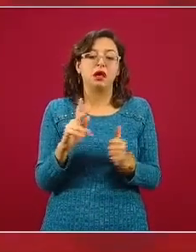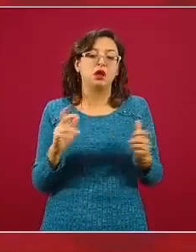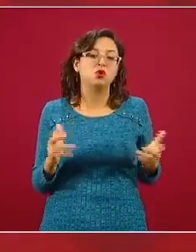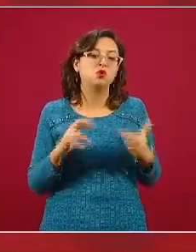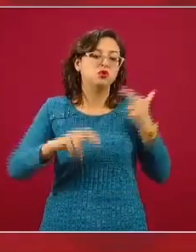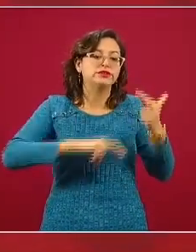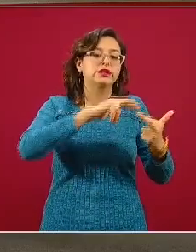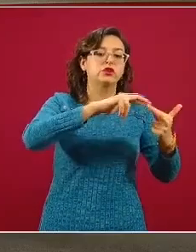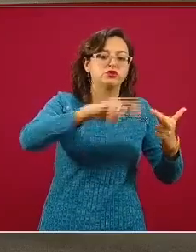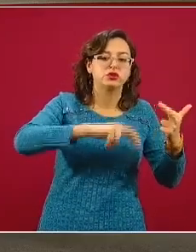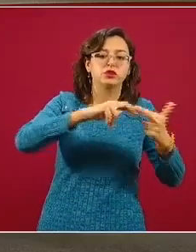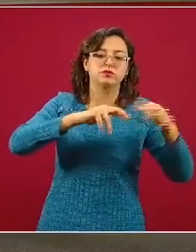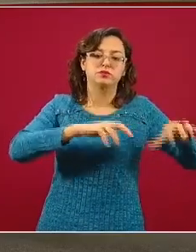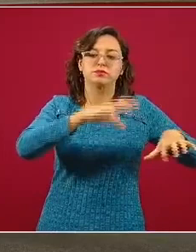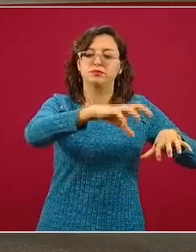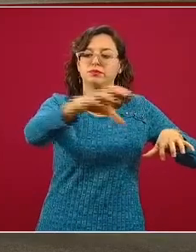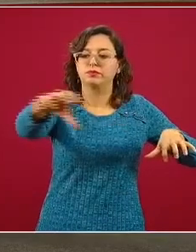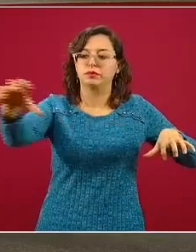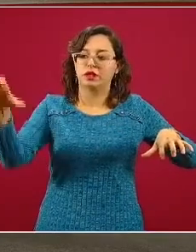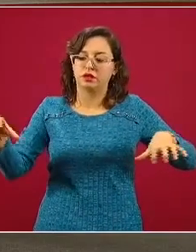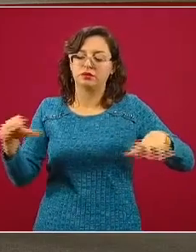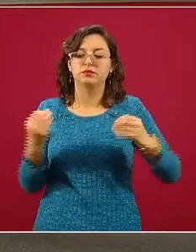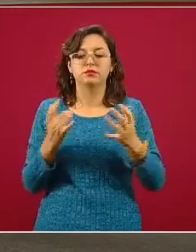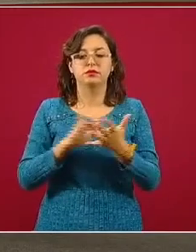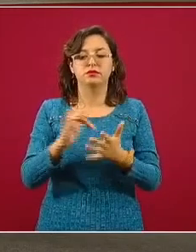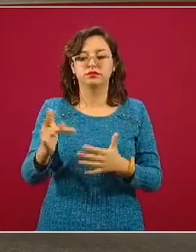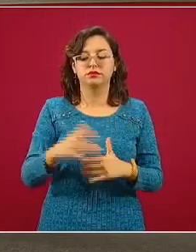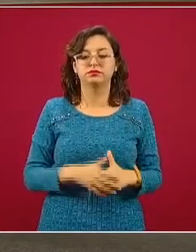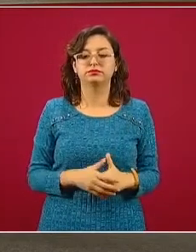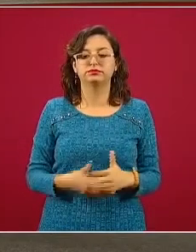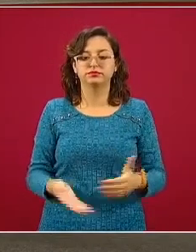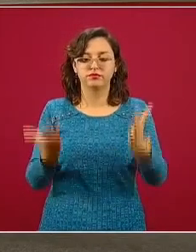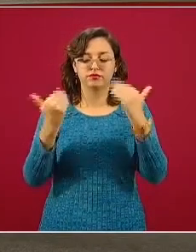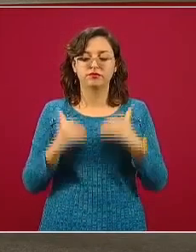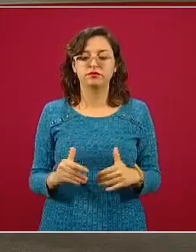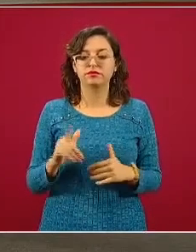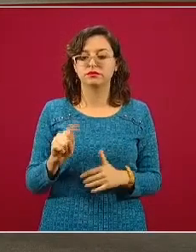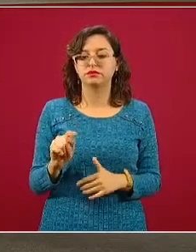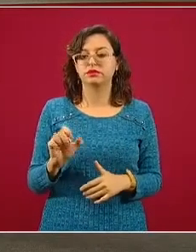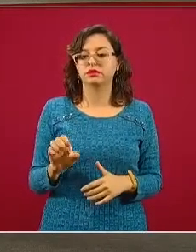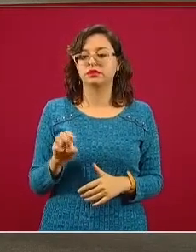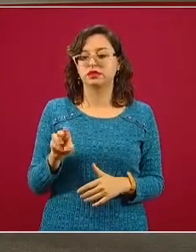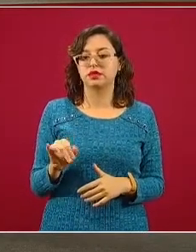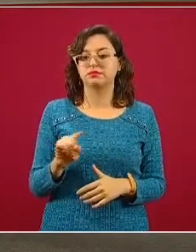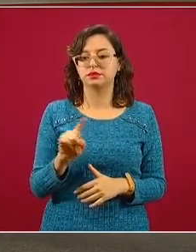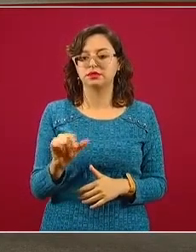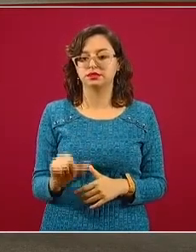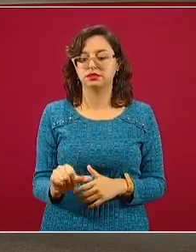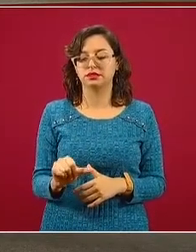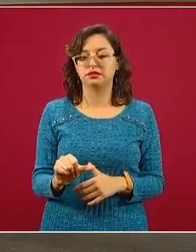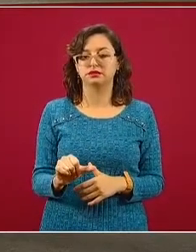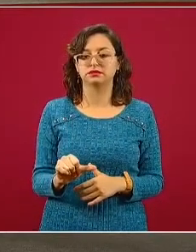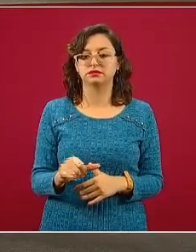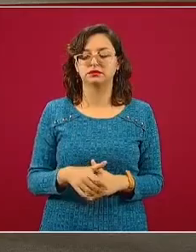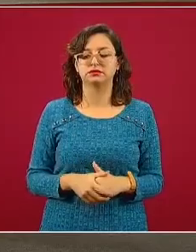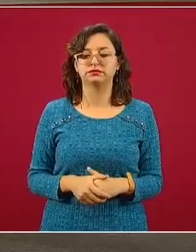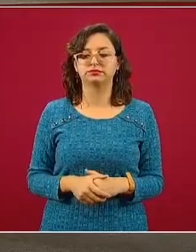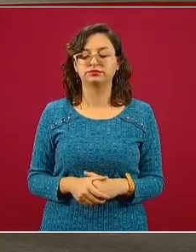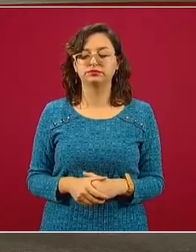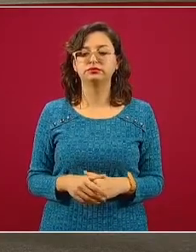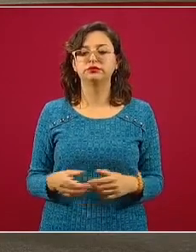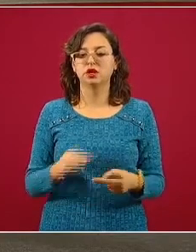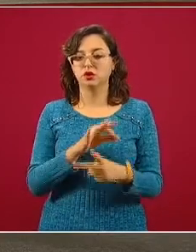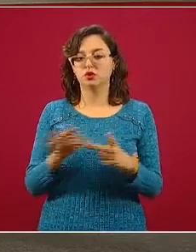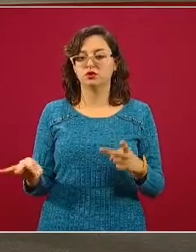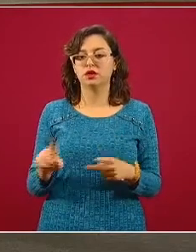o regionalizado. Muchas gracias, Carla. Pasemos a Artemisa Reyes Sánchez y nos va a dar tiempo de atender a Diana